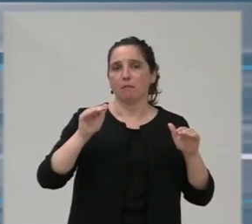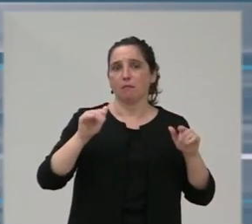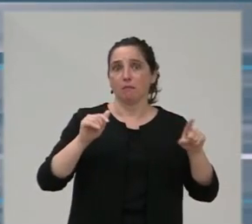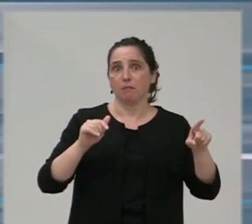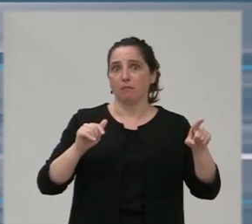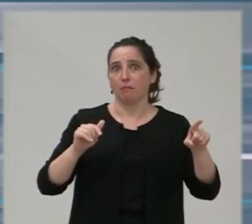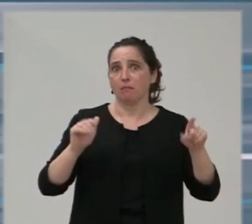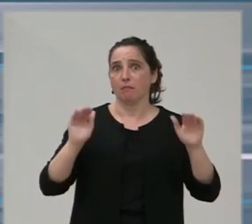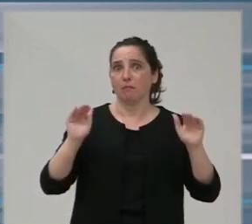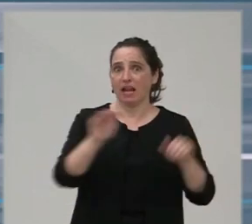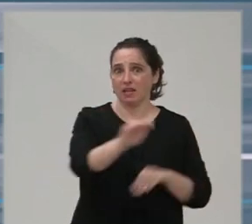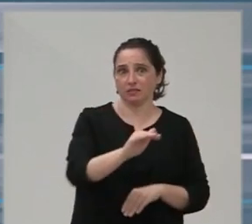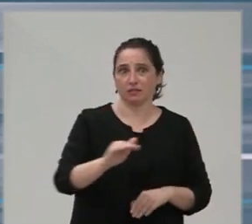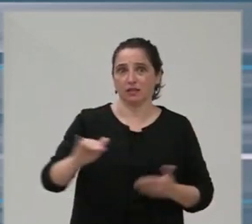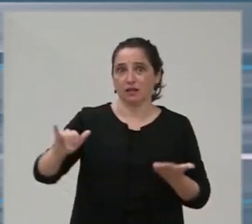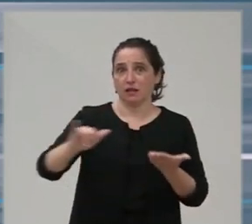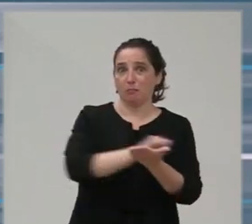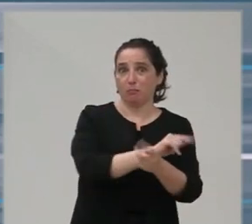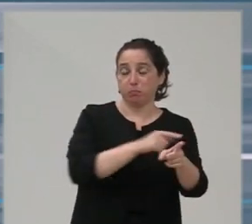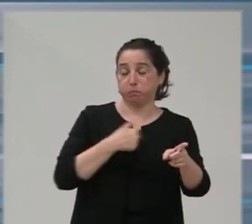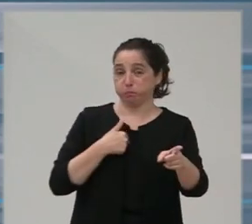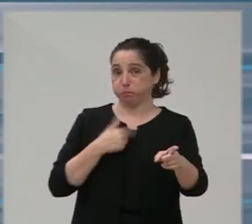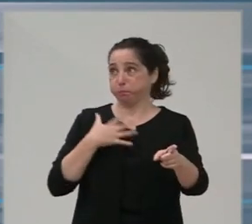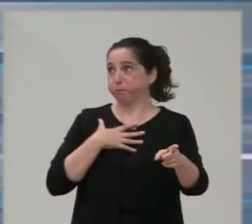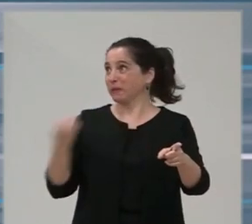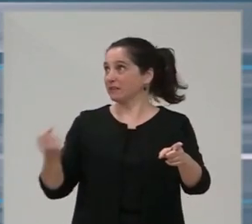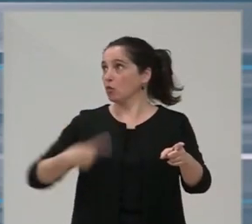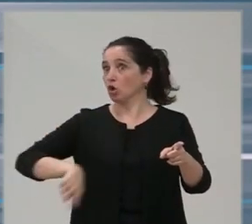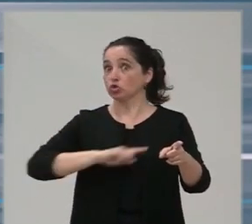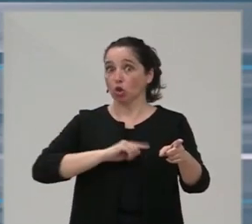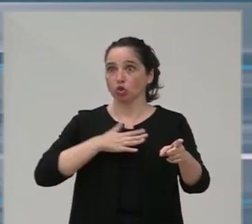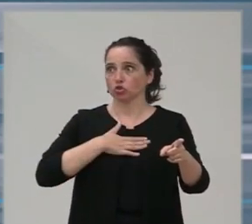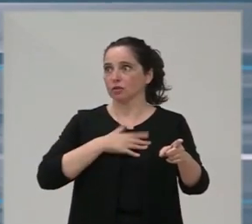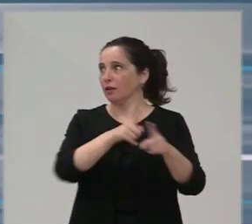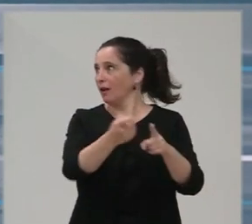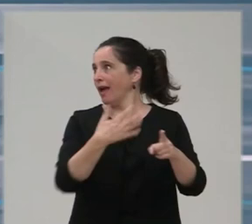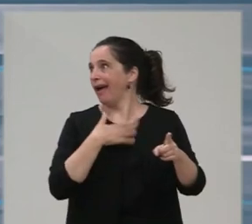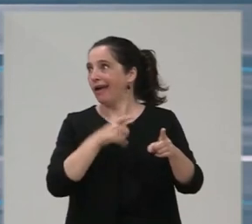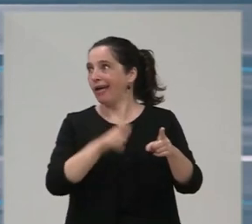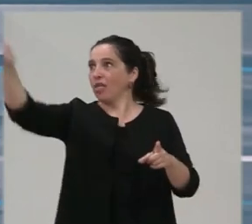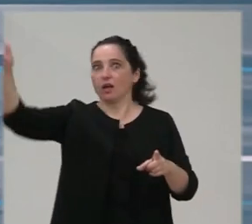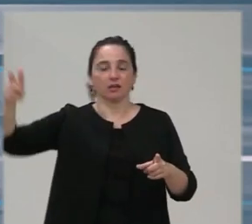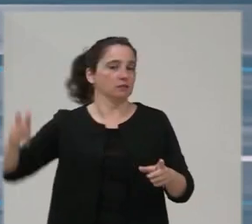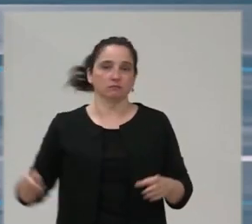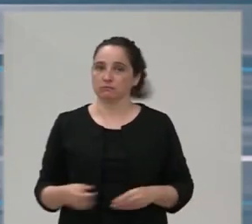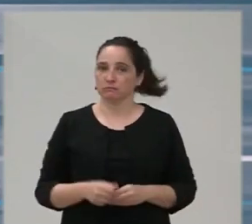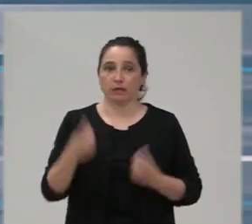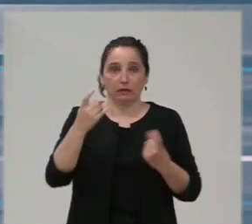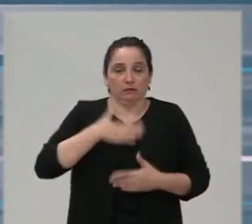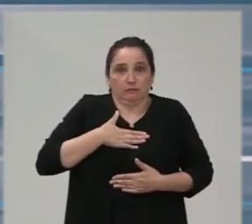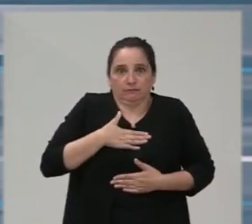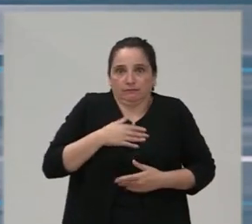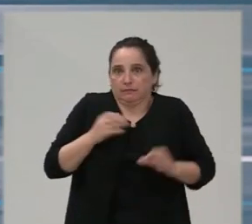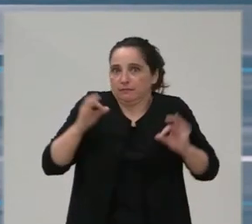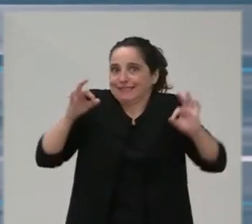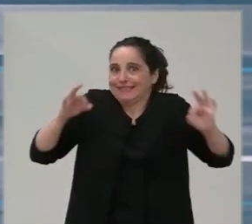deshacerse de esa propiedad que es patrimonio de todos los cántabros mientras hay necesidades asistenciales propias que atender o